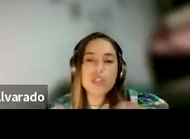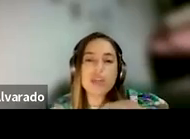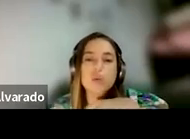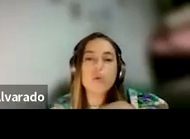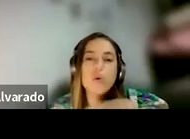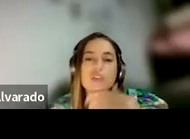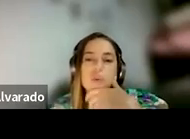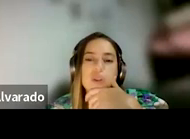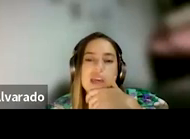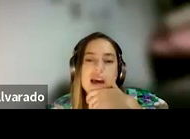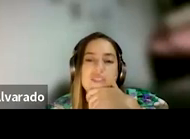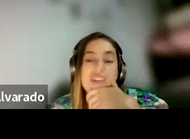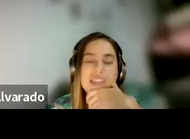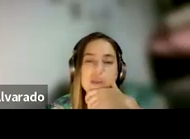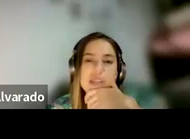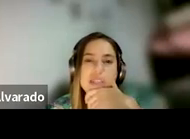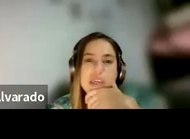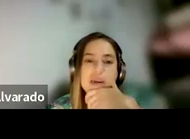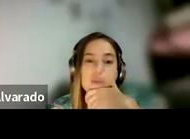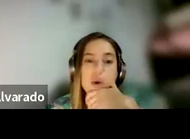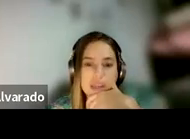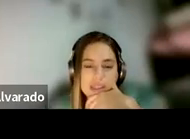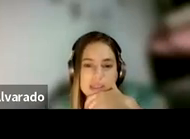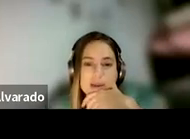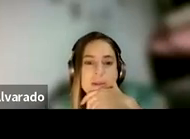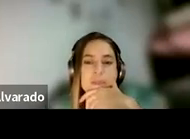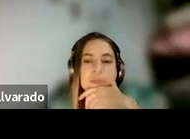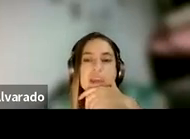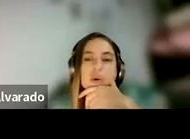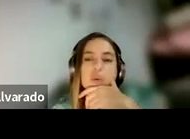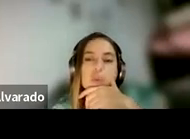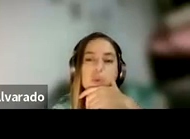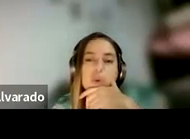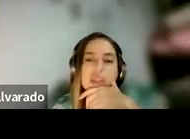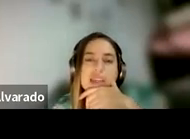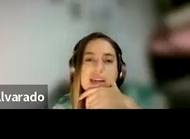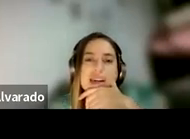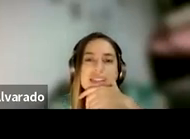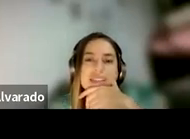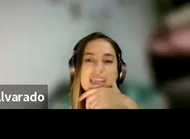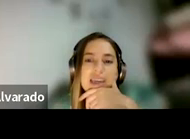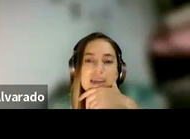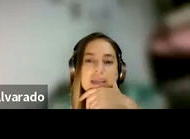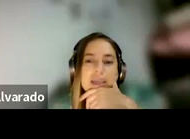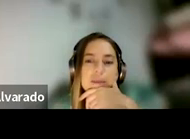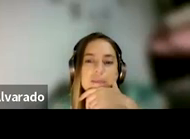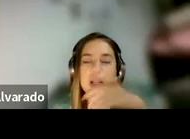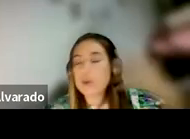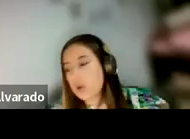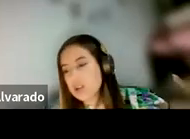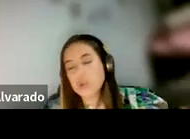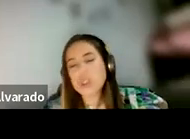80% corresponde a víctimas mujeres. Y otro punto importante acá es que,